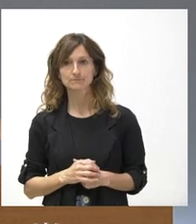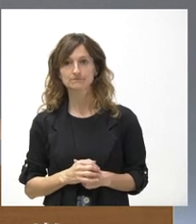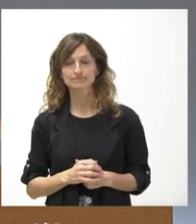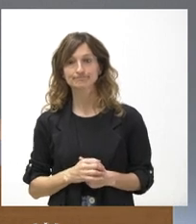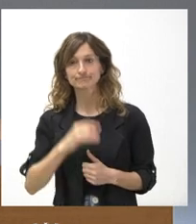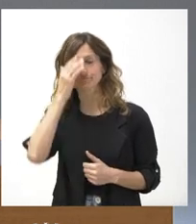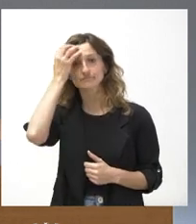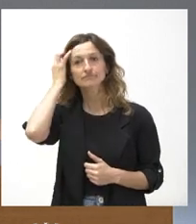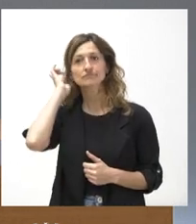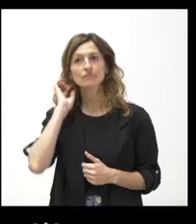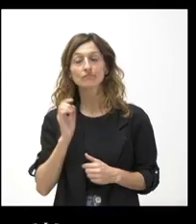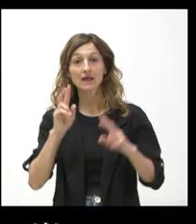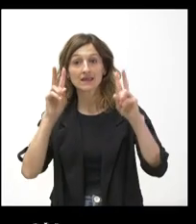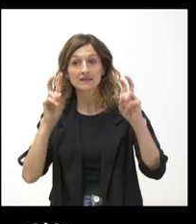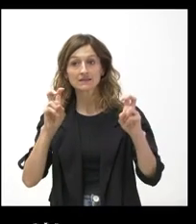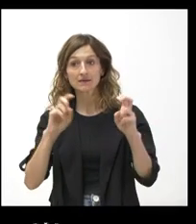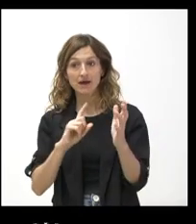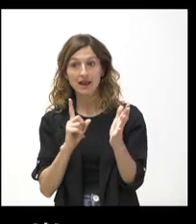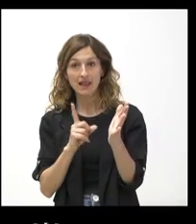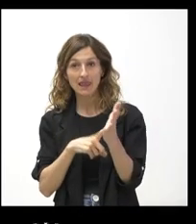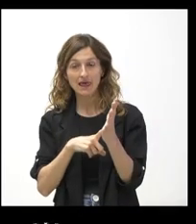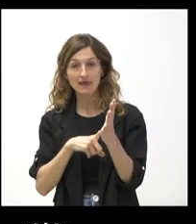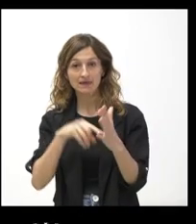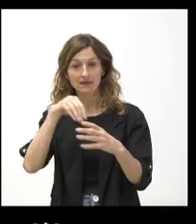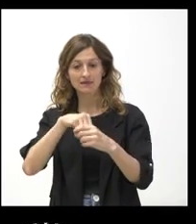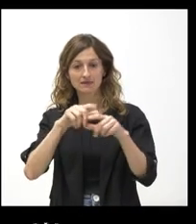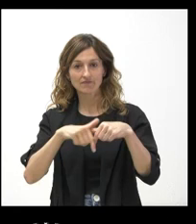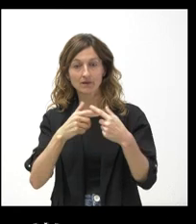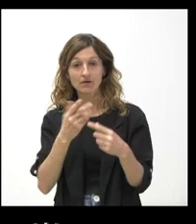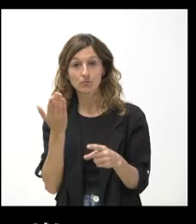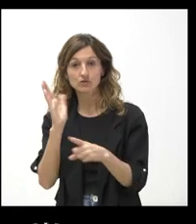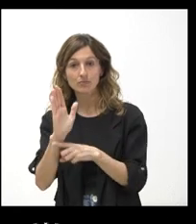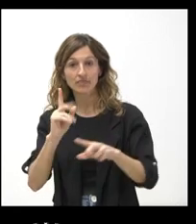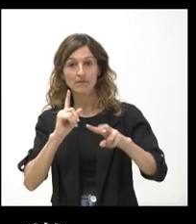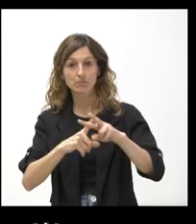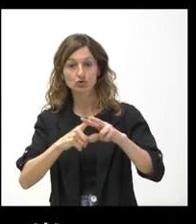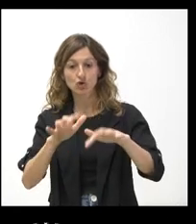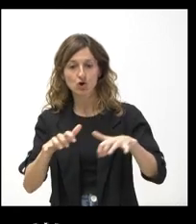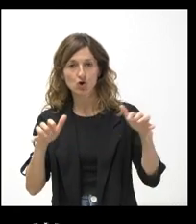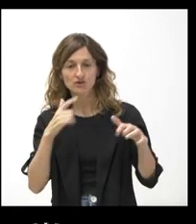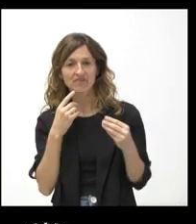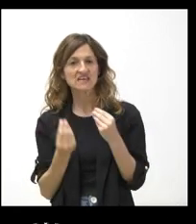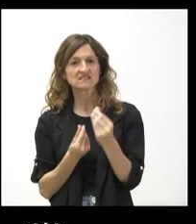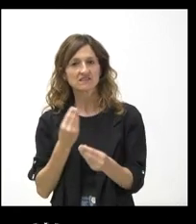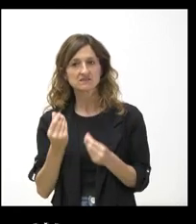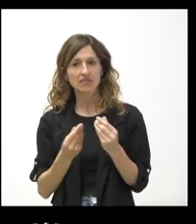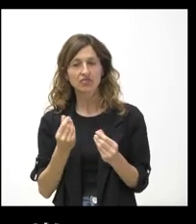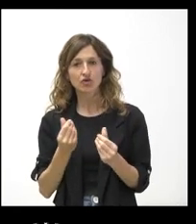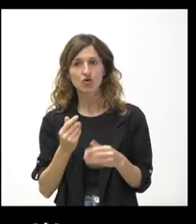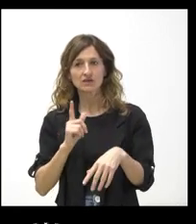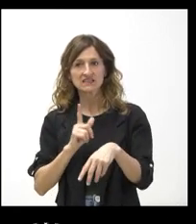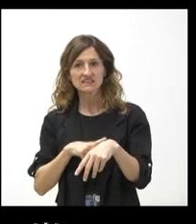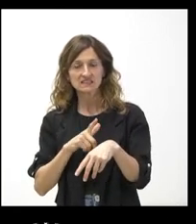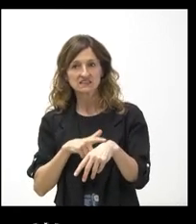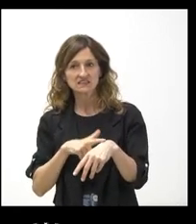Volviendo a la ley de violencia intrafamiliar, el portavoz de voz en las Cortes acaba de decir que tiene la sensación de que los tiempos sobre